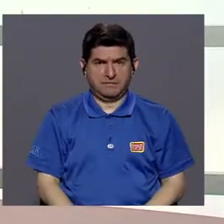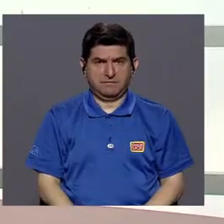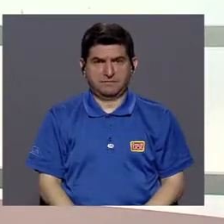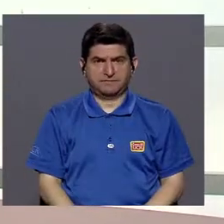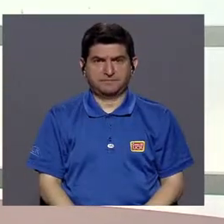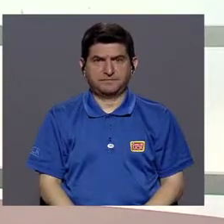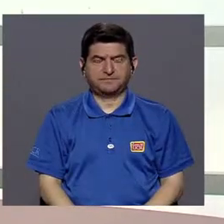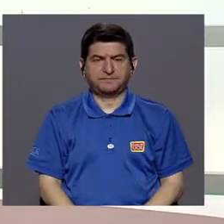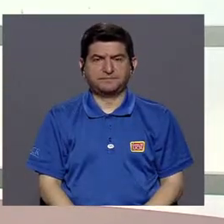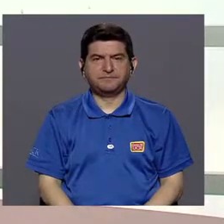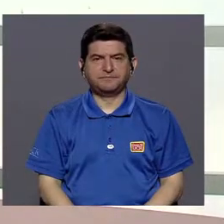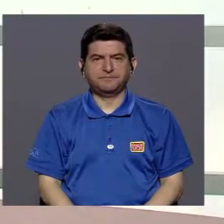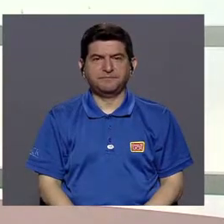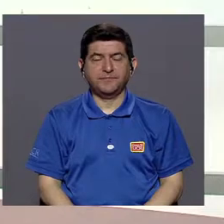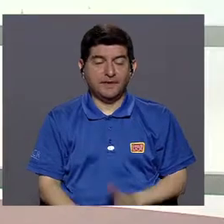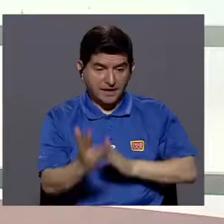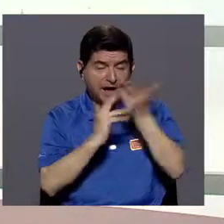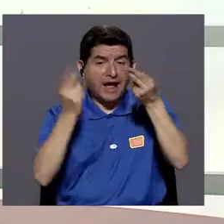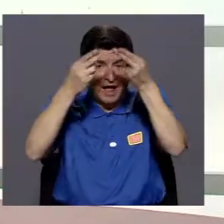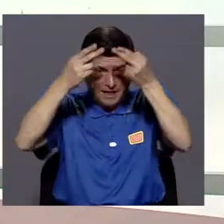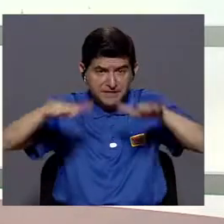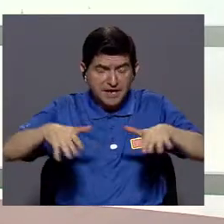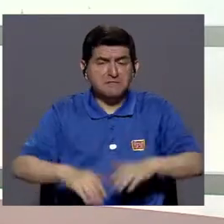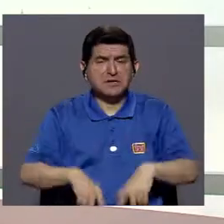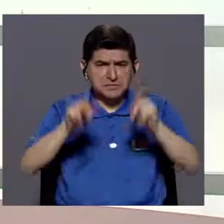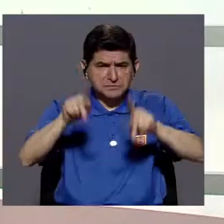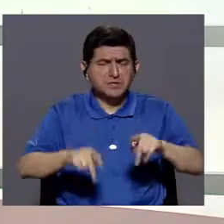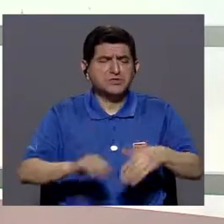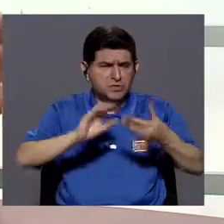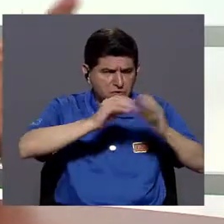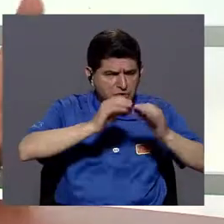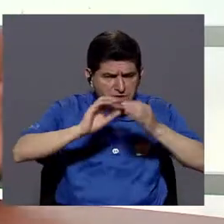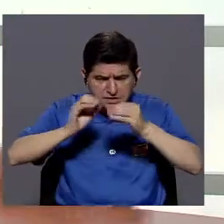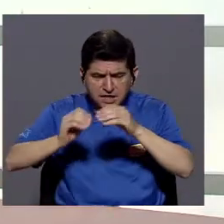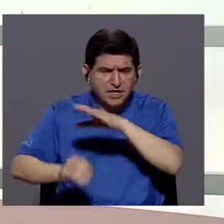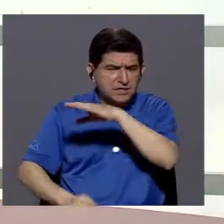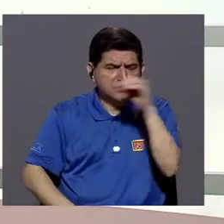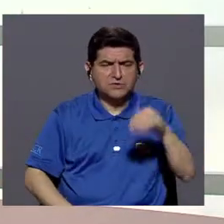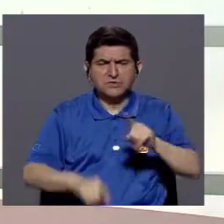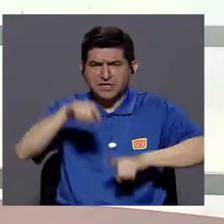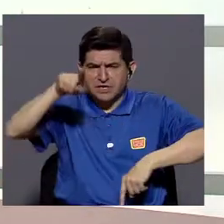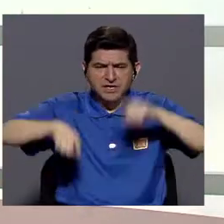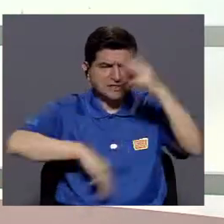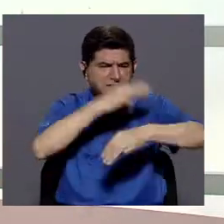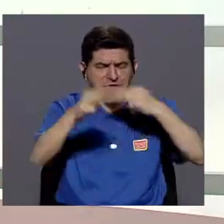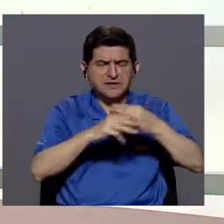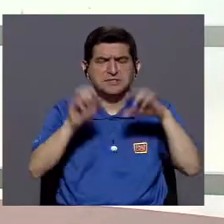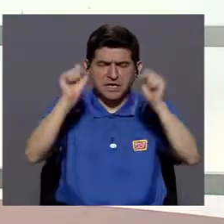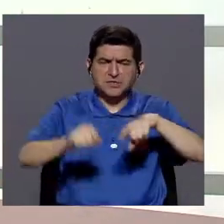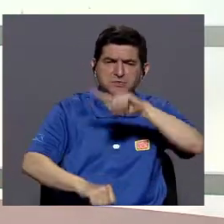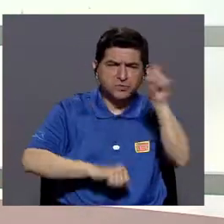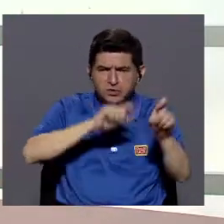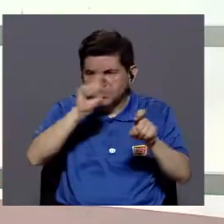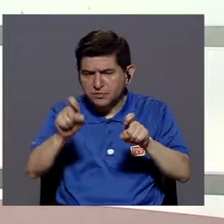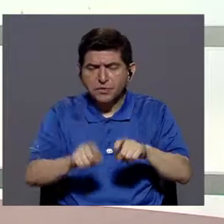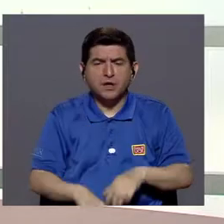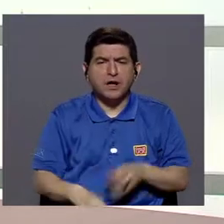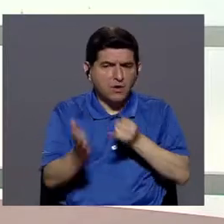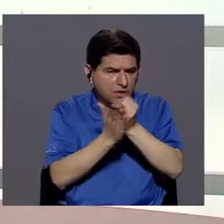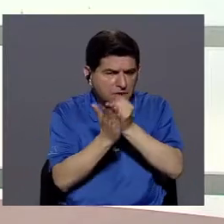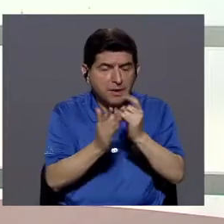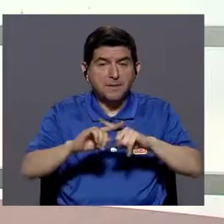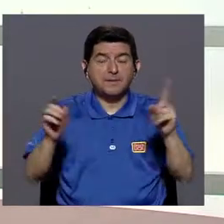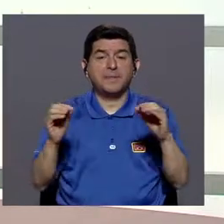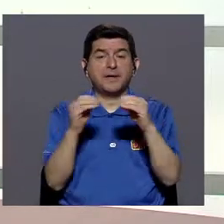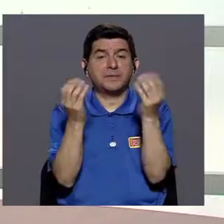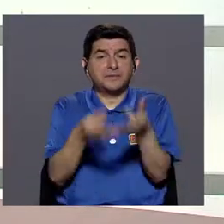en las... vía internet, muchos de estos datos y de estas estadísticas mundiales. Pero lo más importante